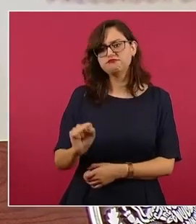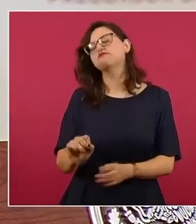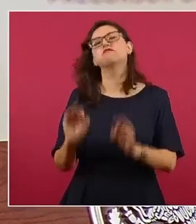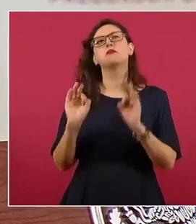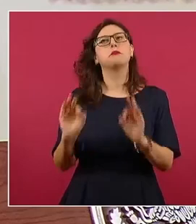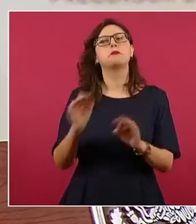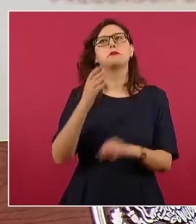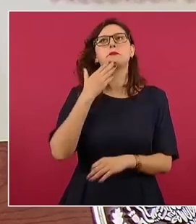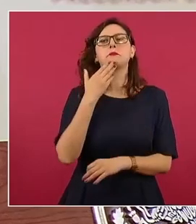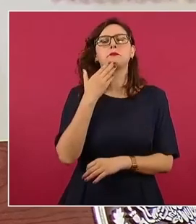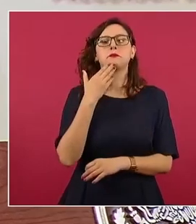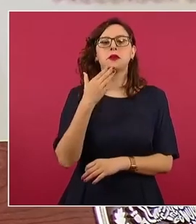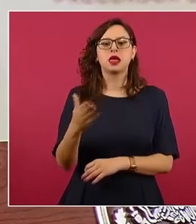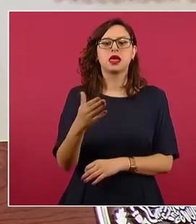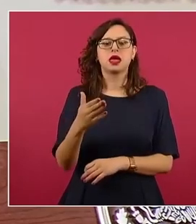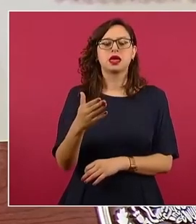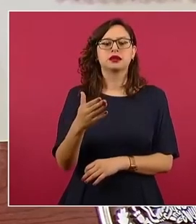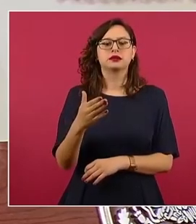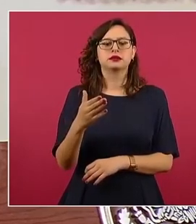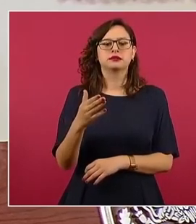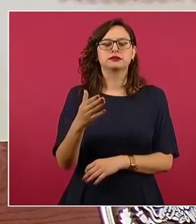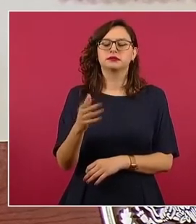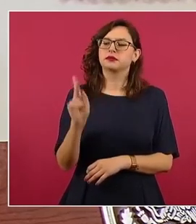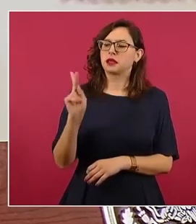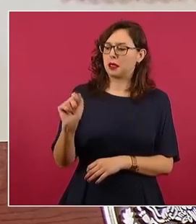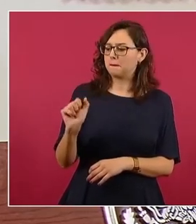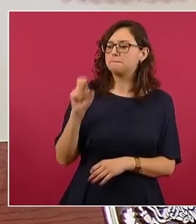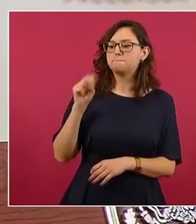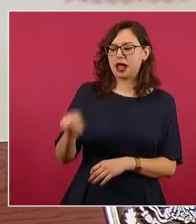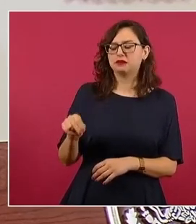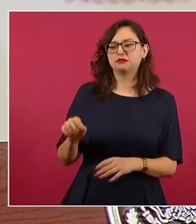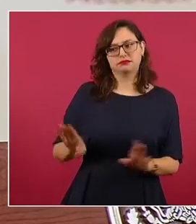de los panistas buenos,